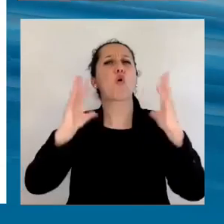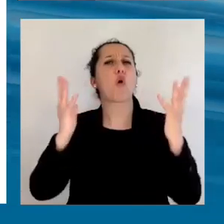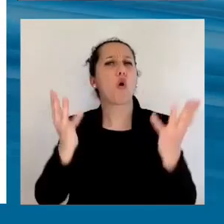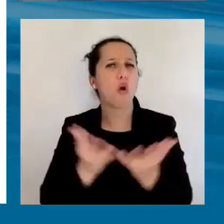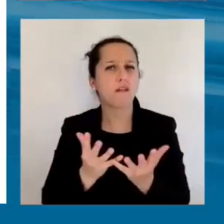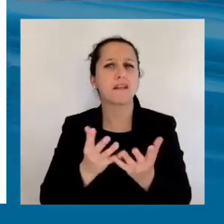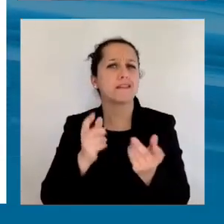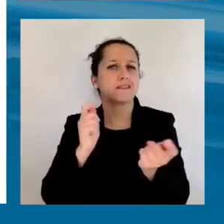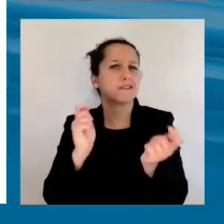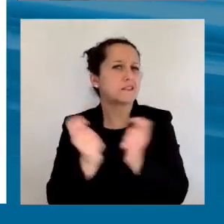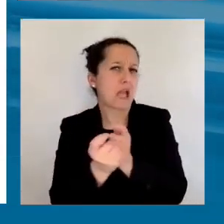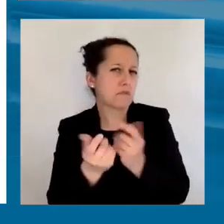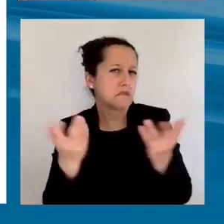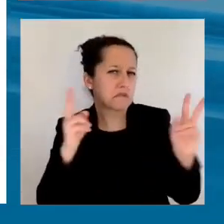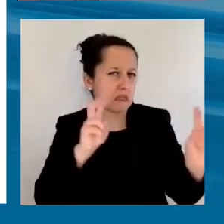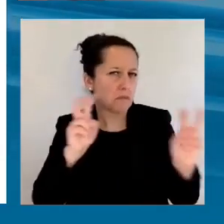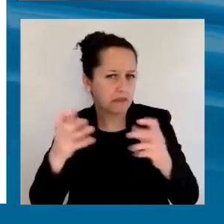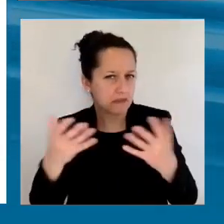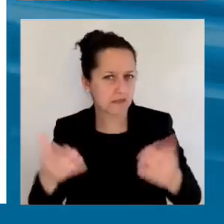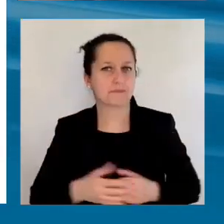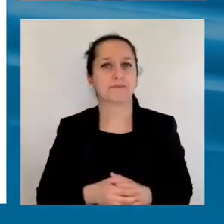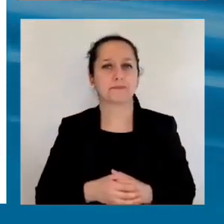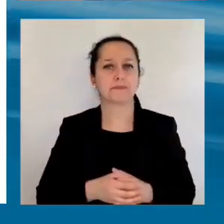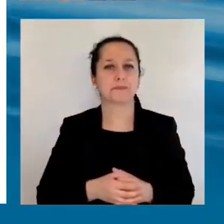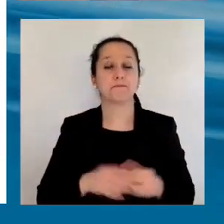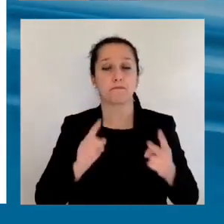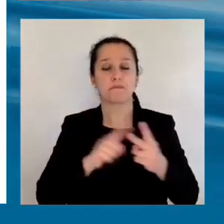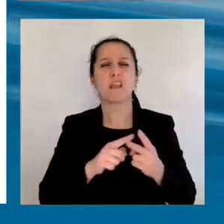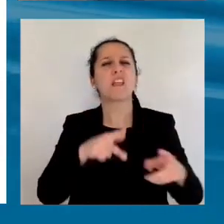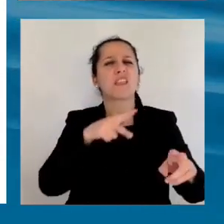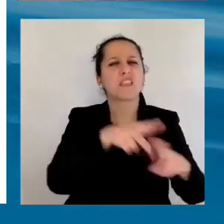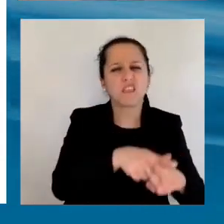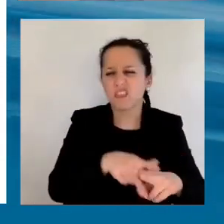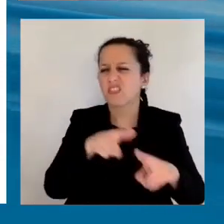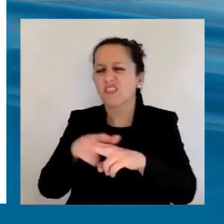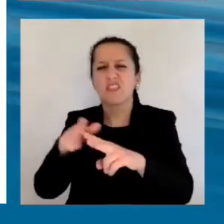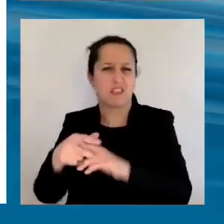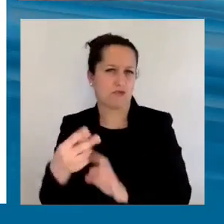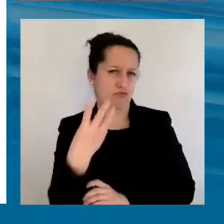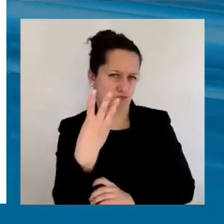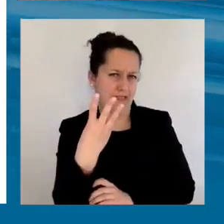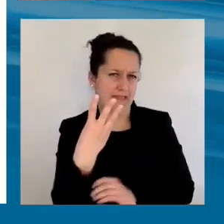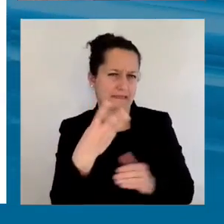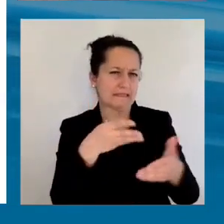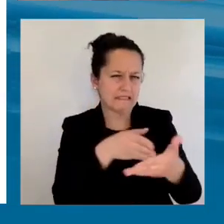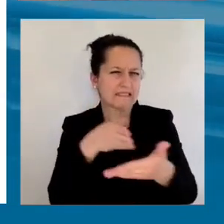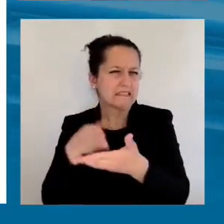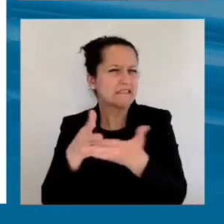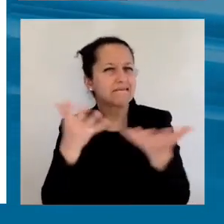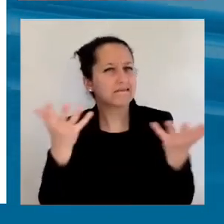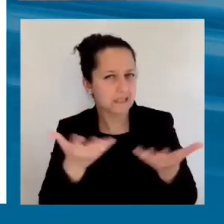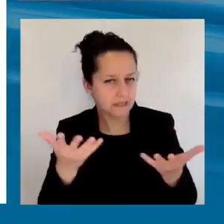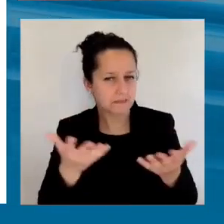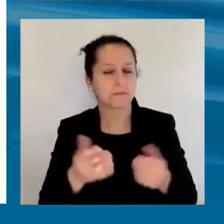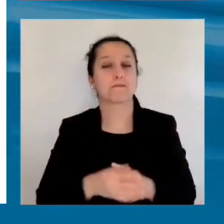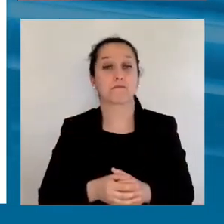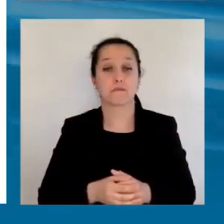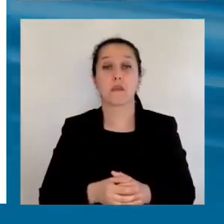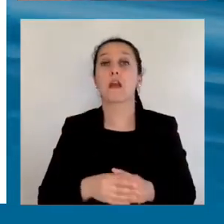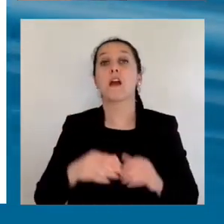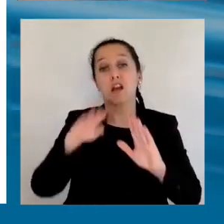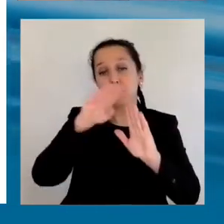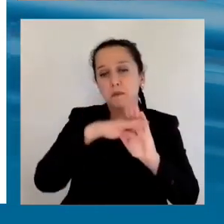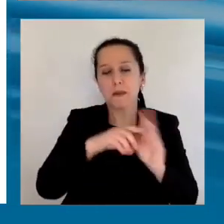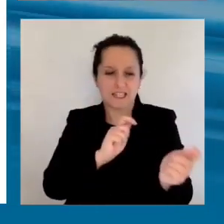capítulo en que vamos a redefinir las tres trampas del desarrollo y el origen de estas 11 transformaciones que estamos